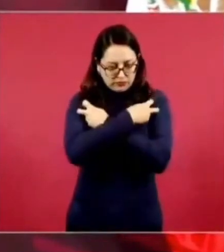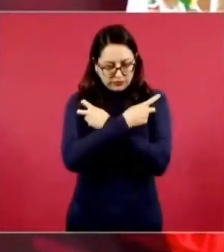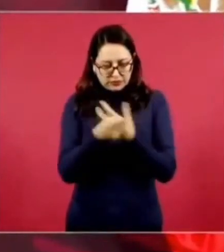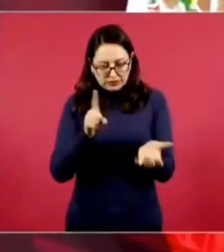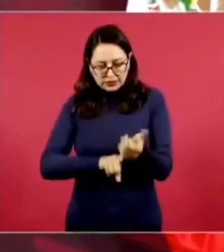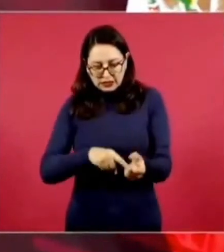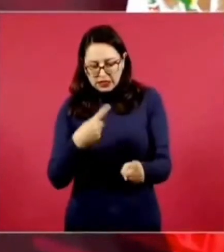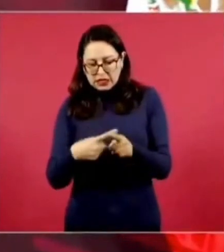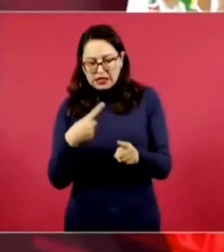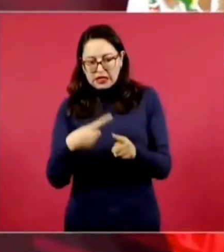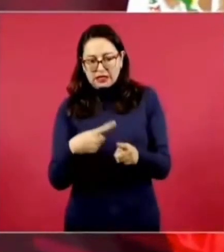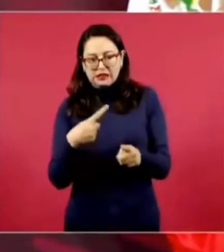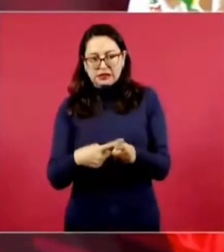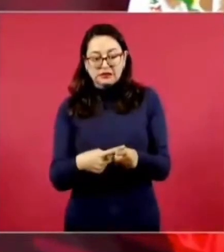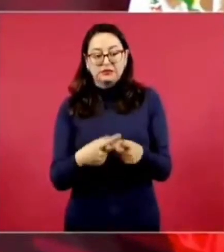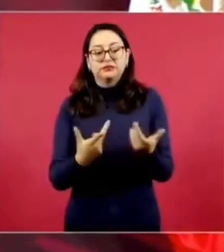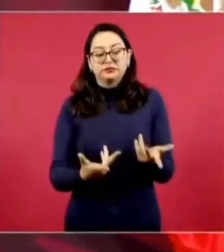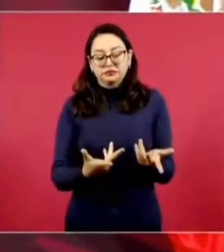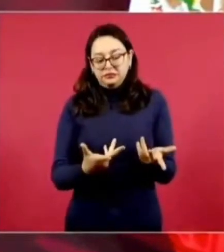eso fue posterior